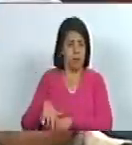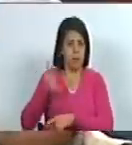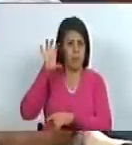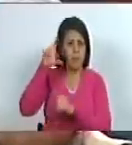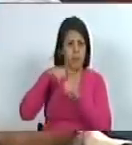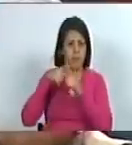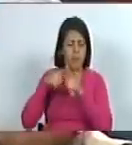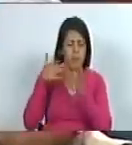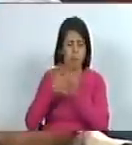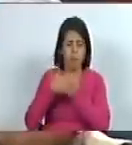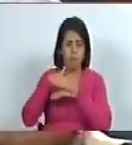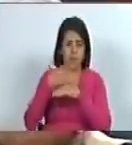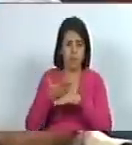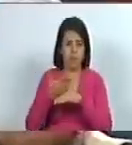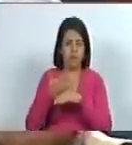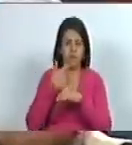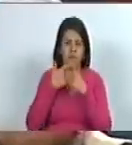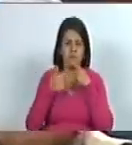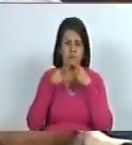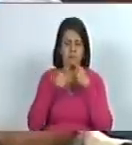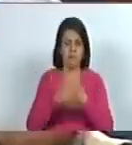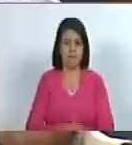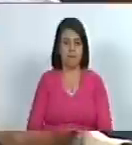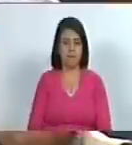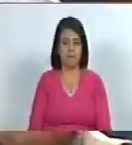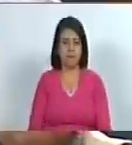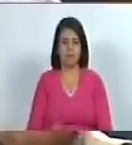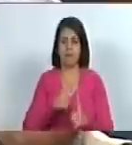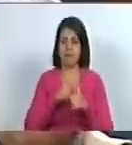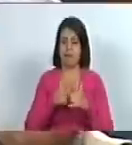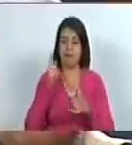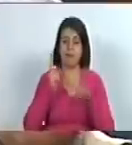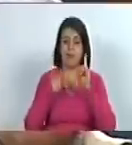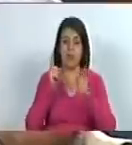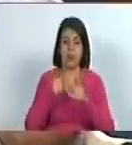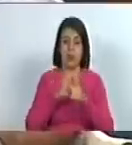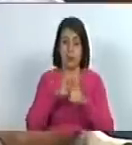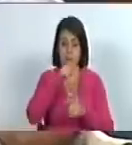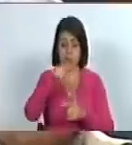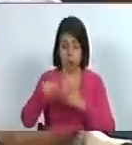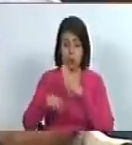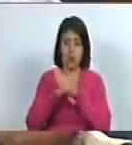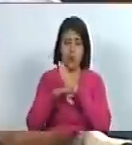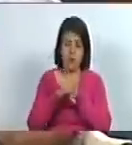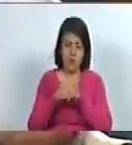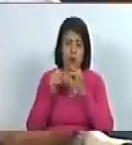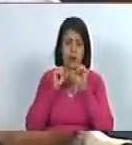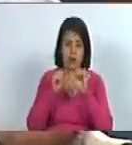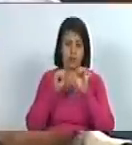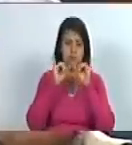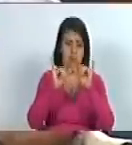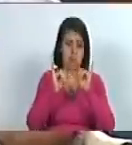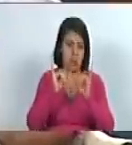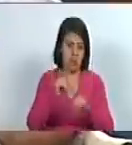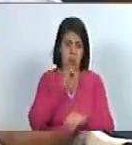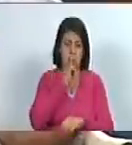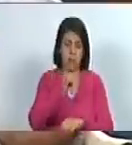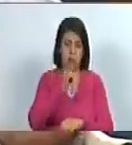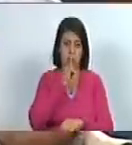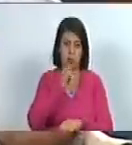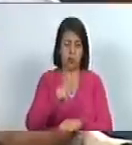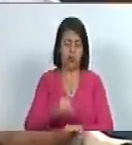patria lo decían por eso es que hay algunos sujetos que aún siguen replicando ese mensaje